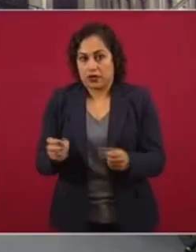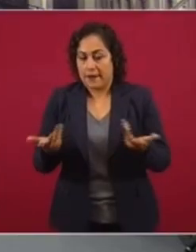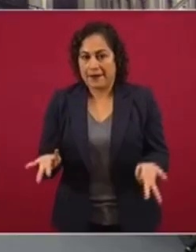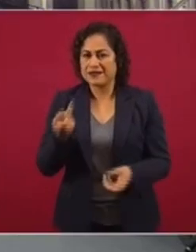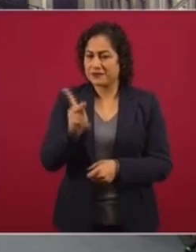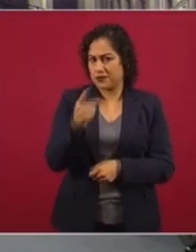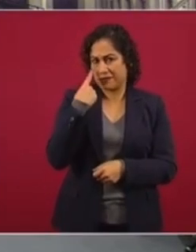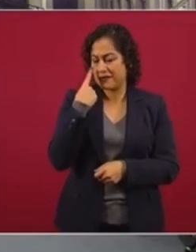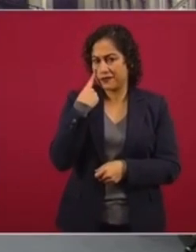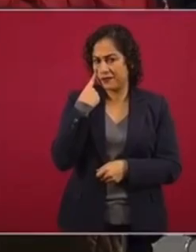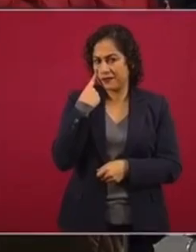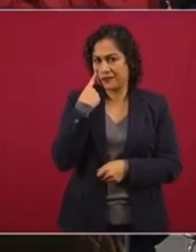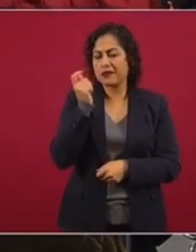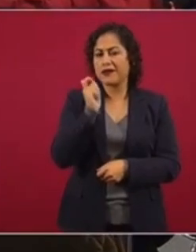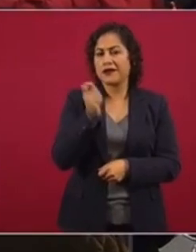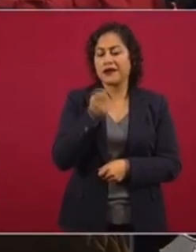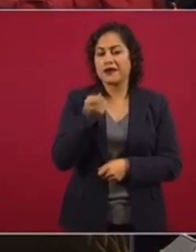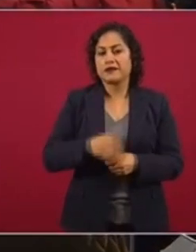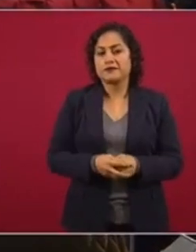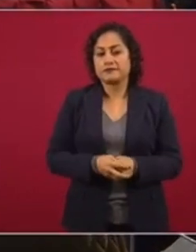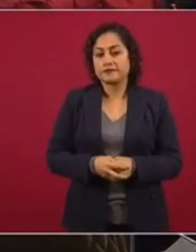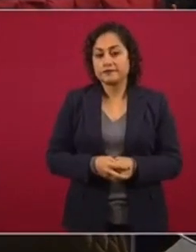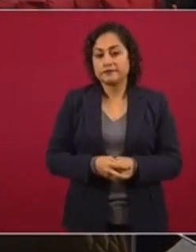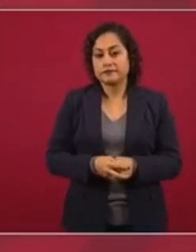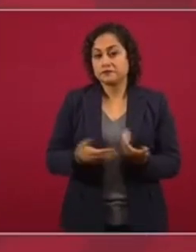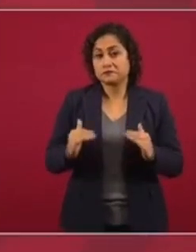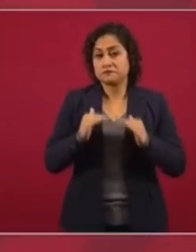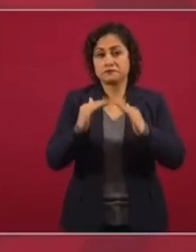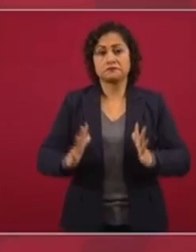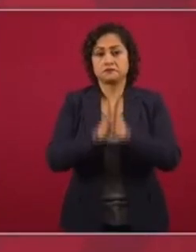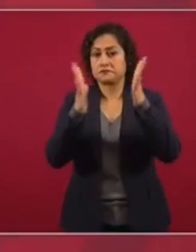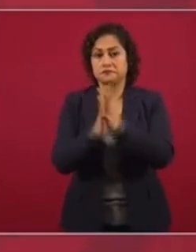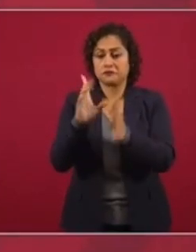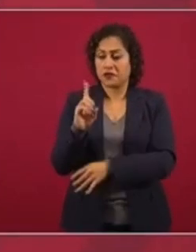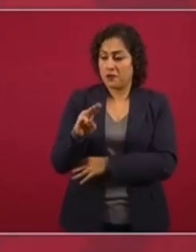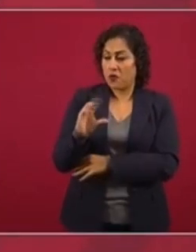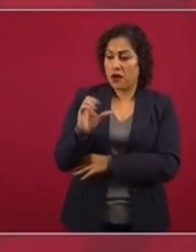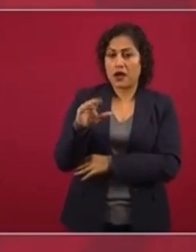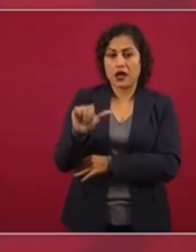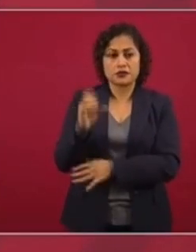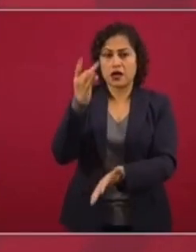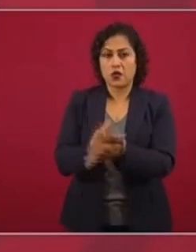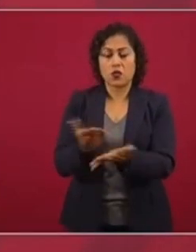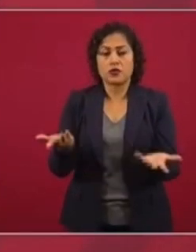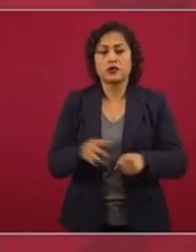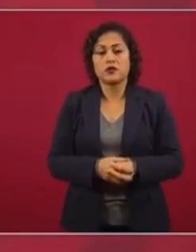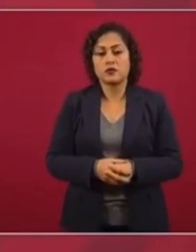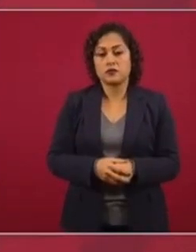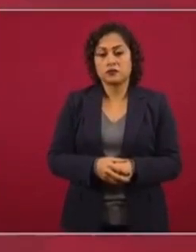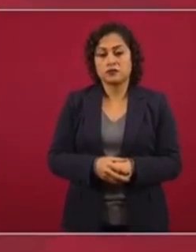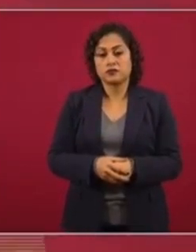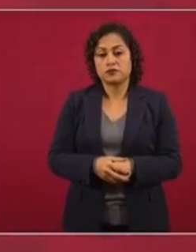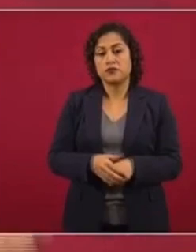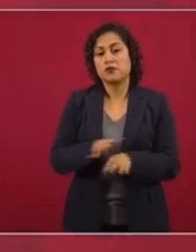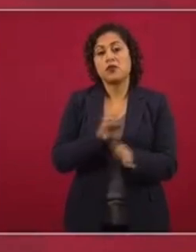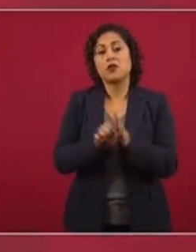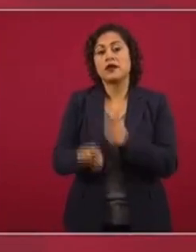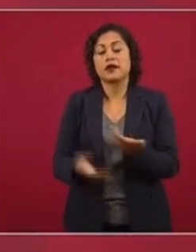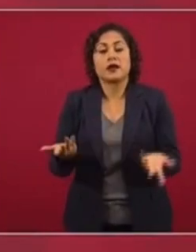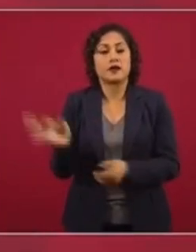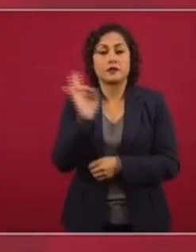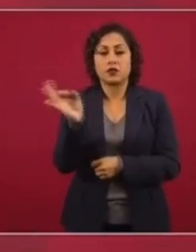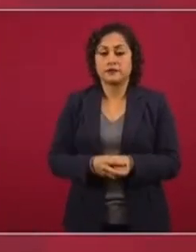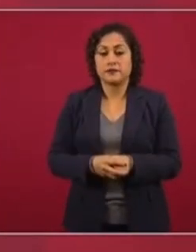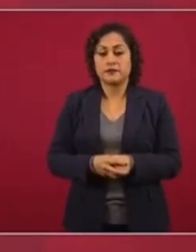En México, básicamente lo que tiene que ver con hacer valer la democracia. Si puedo hablar de que no debe de llevarse a la